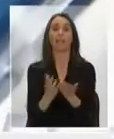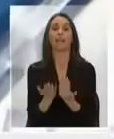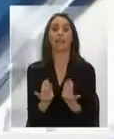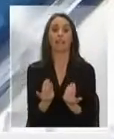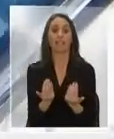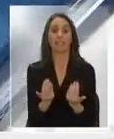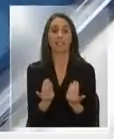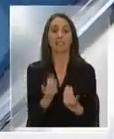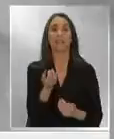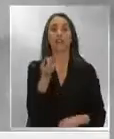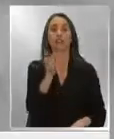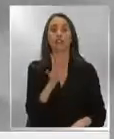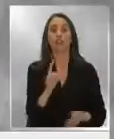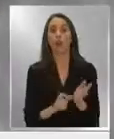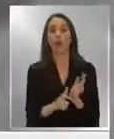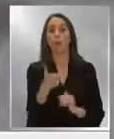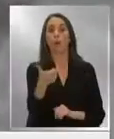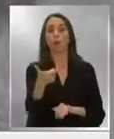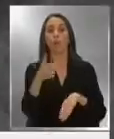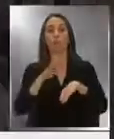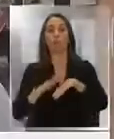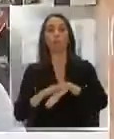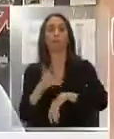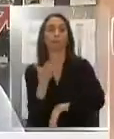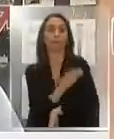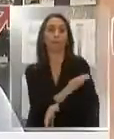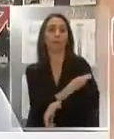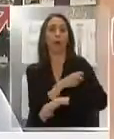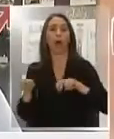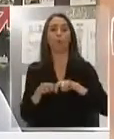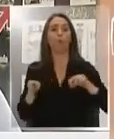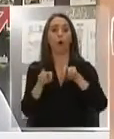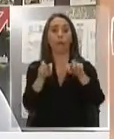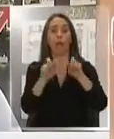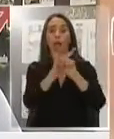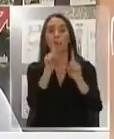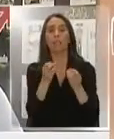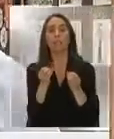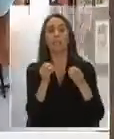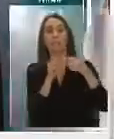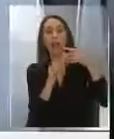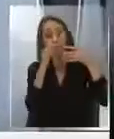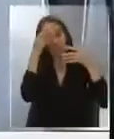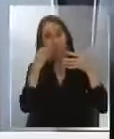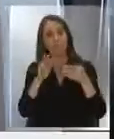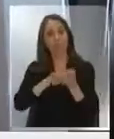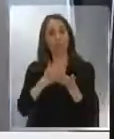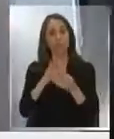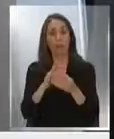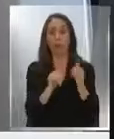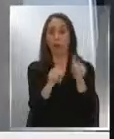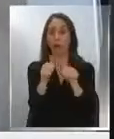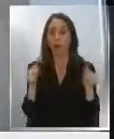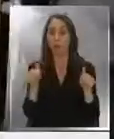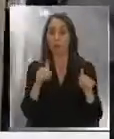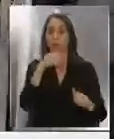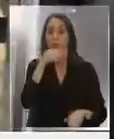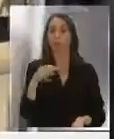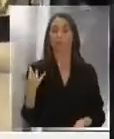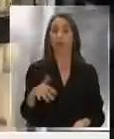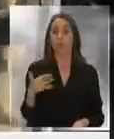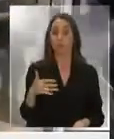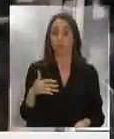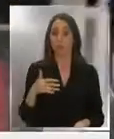necesario únicamente el pase de movilidad. ¿Qué pasará con las medidas sanitarias? Las autoridades recalcaron la